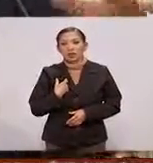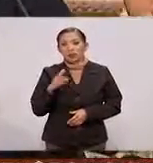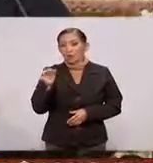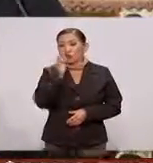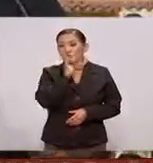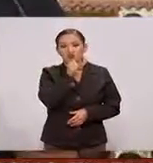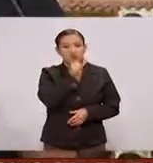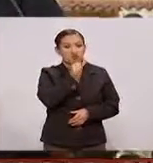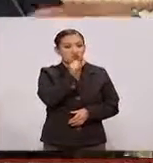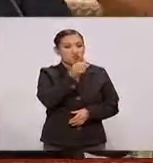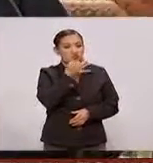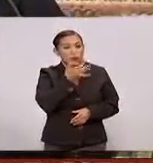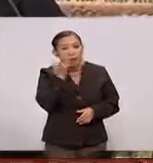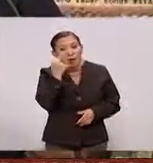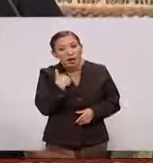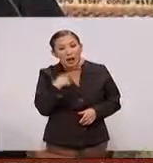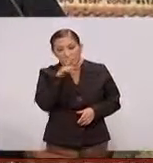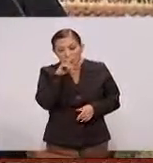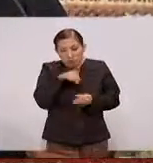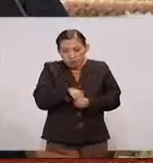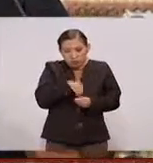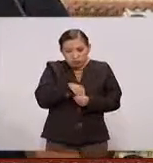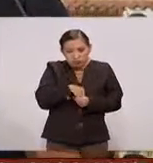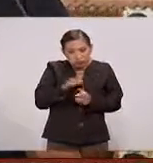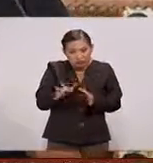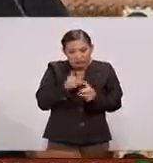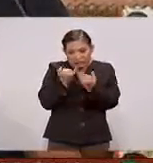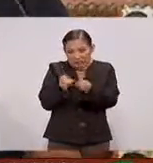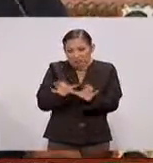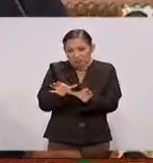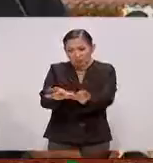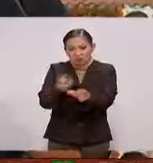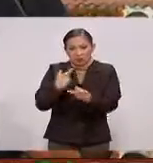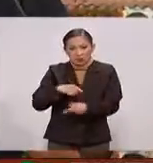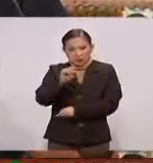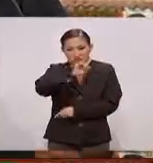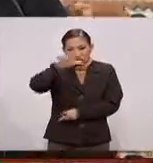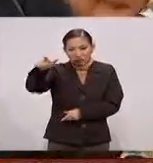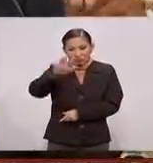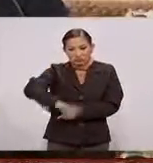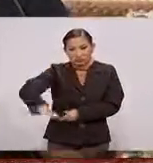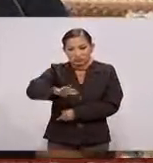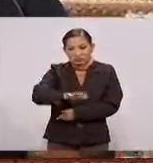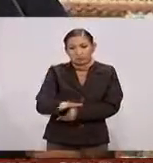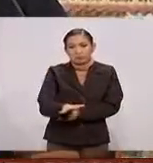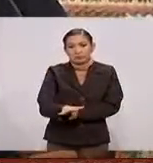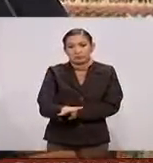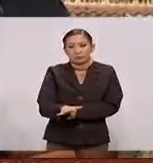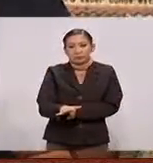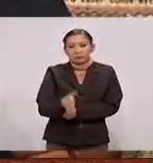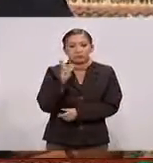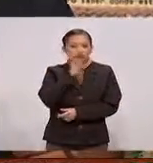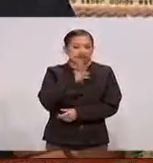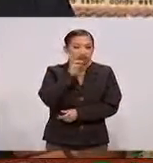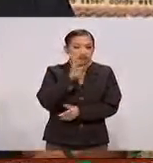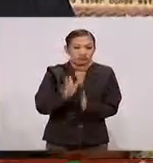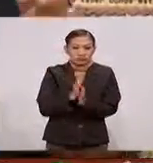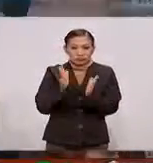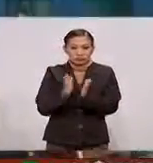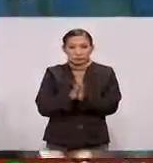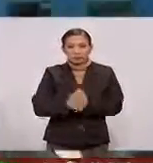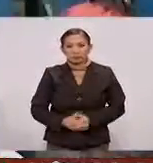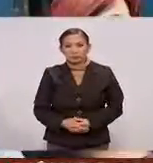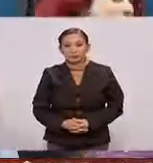Revelado Por la secrecía Para mantener La imparcialidad Independencia De los expertos De los Peritos Que participan